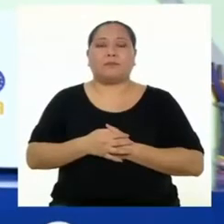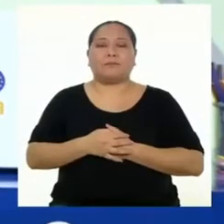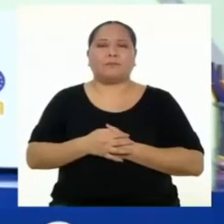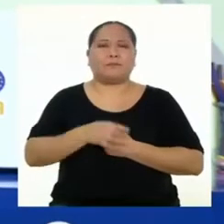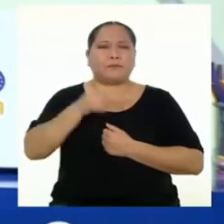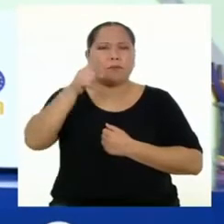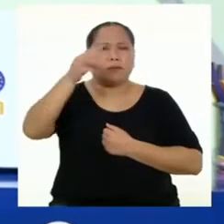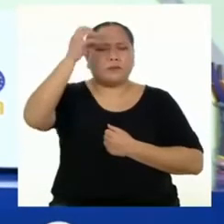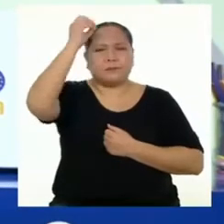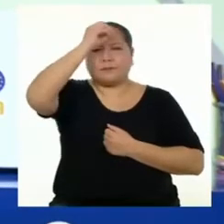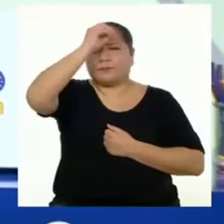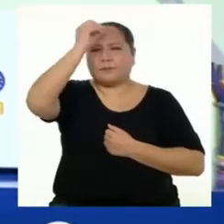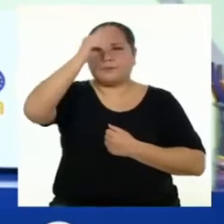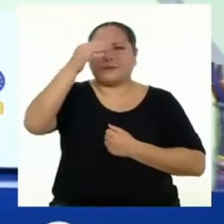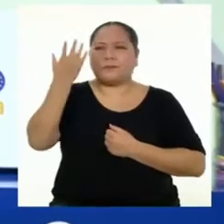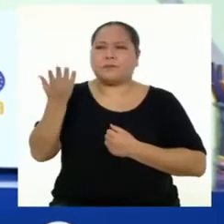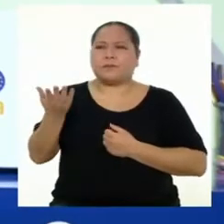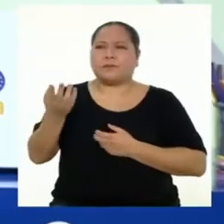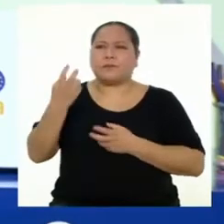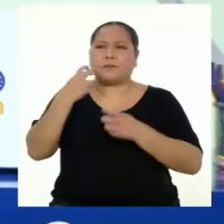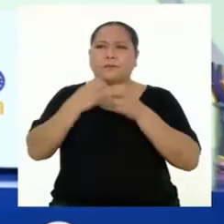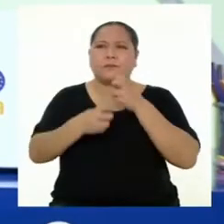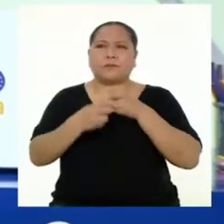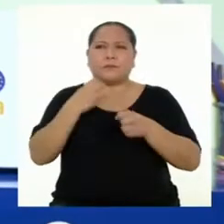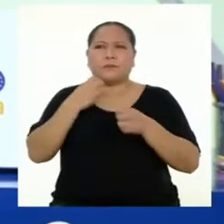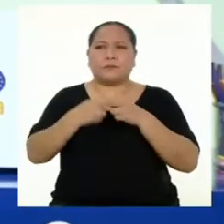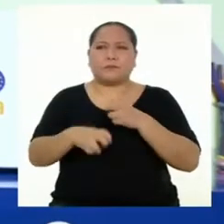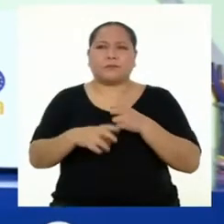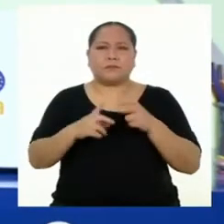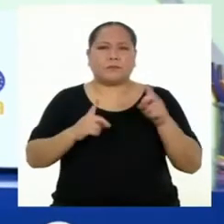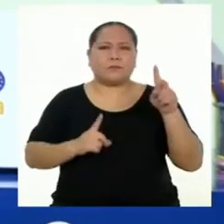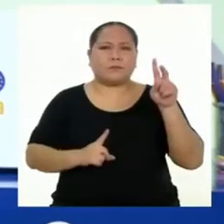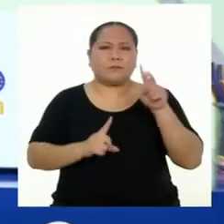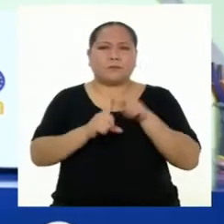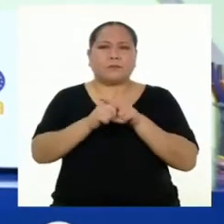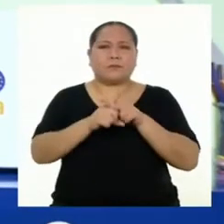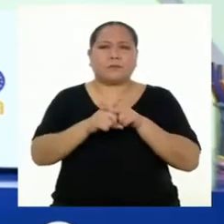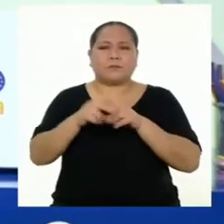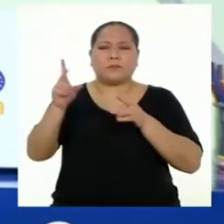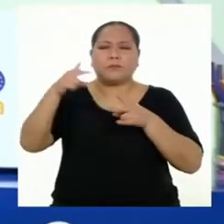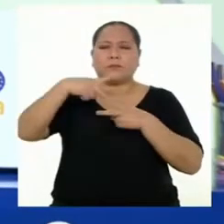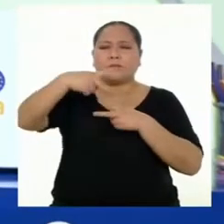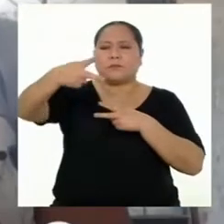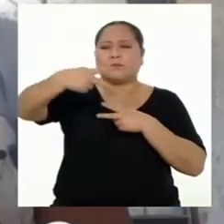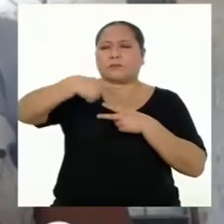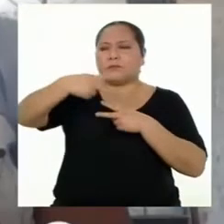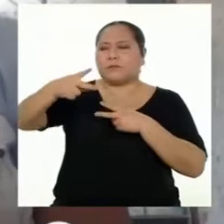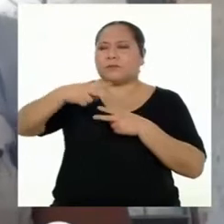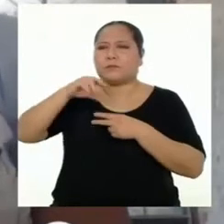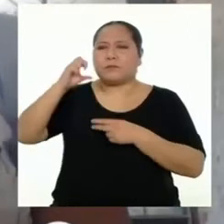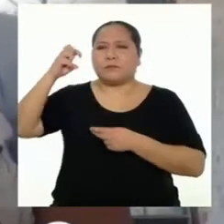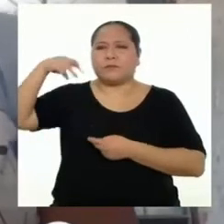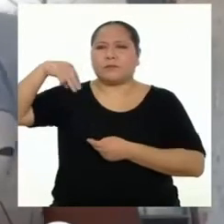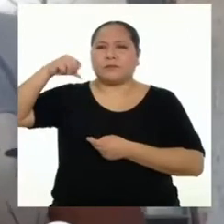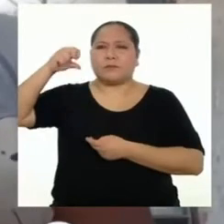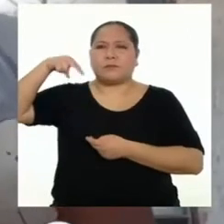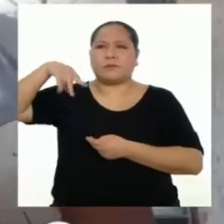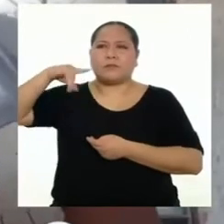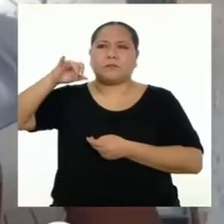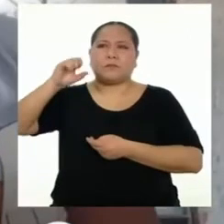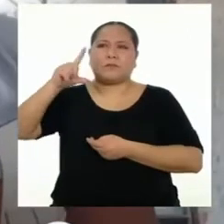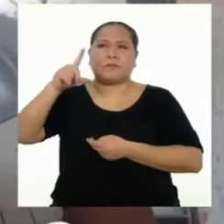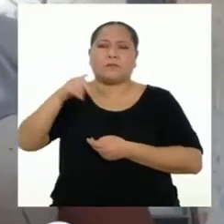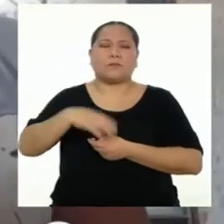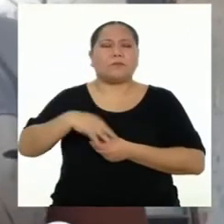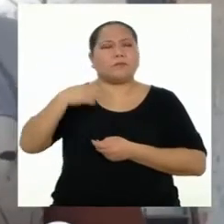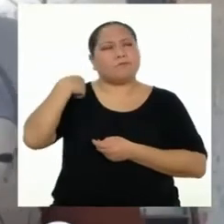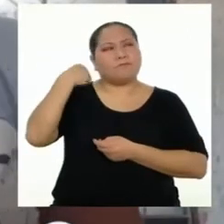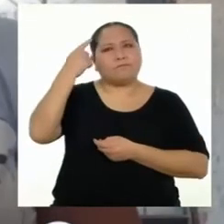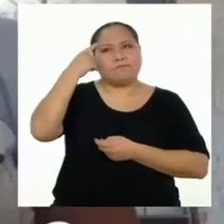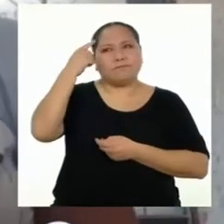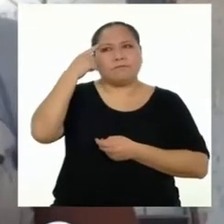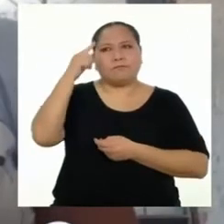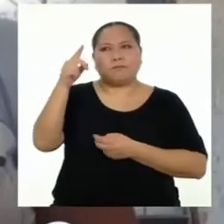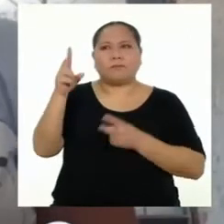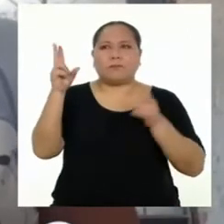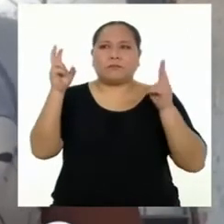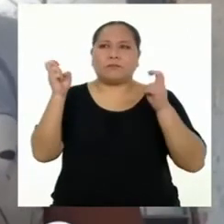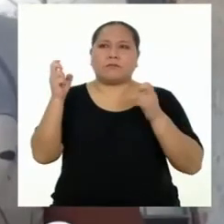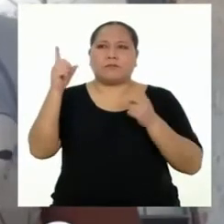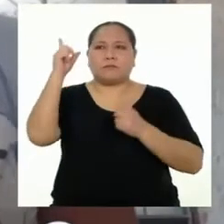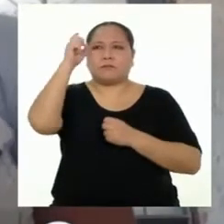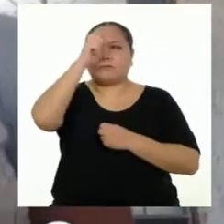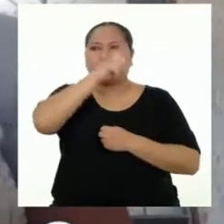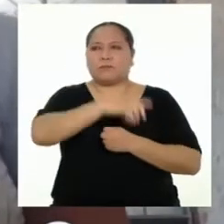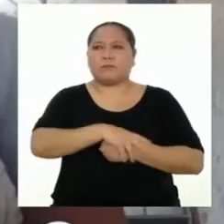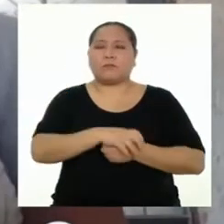¿Qué opinan sobre la situación de conflicto que se ha producido entre los vecinos de Manuel? Bueno, creo que es un tema complicado.